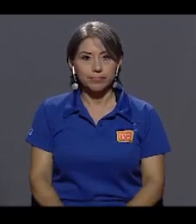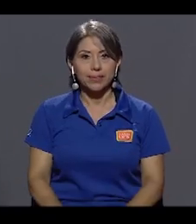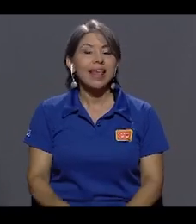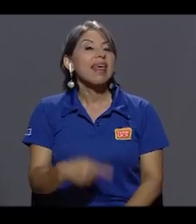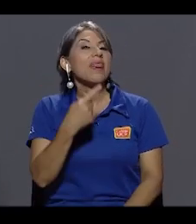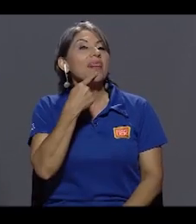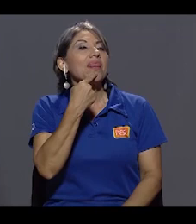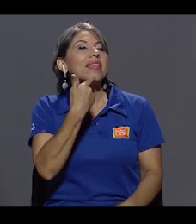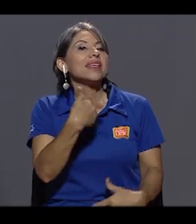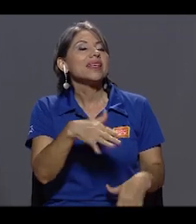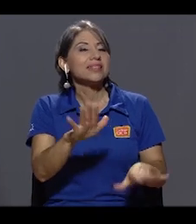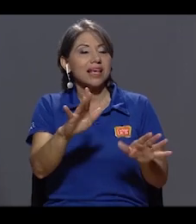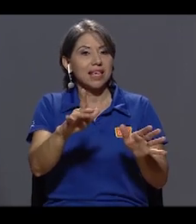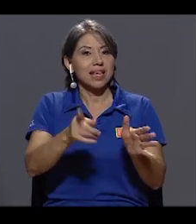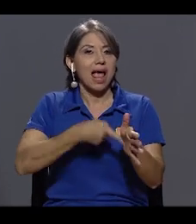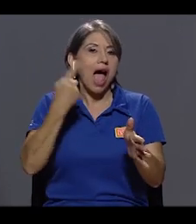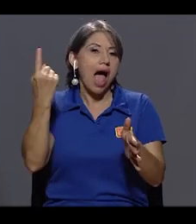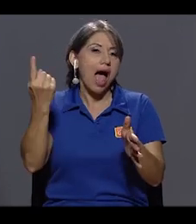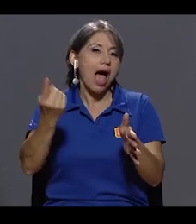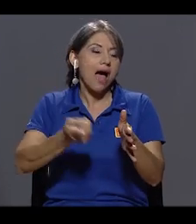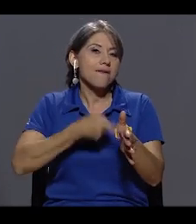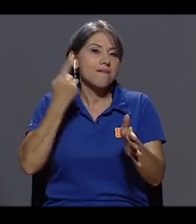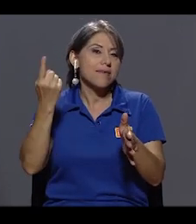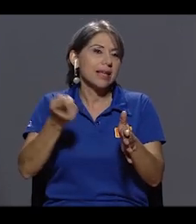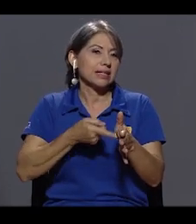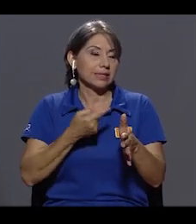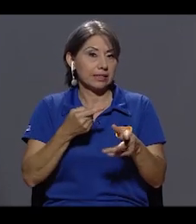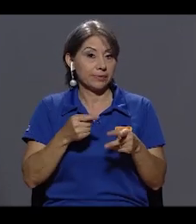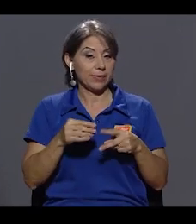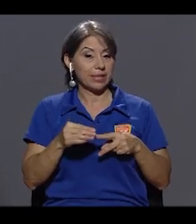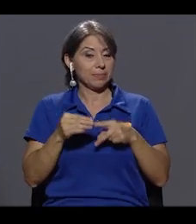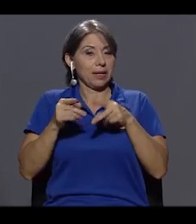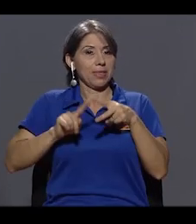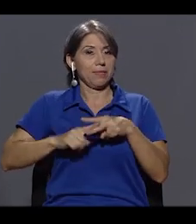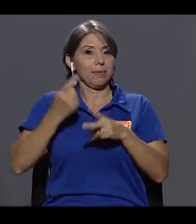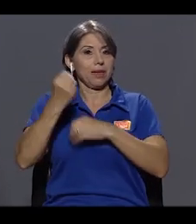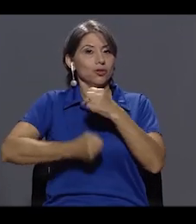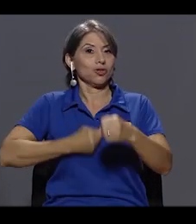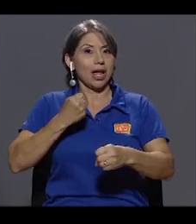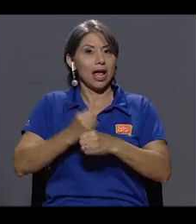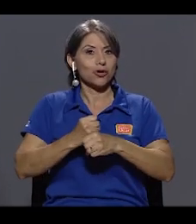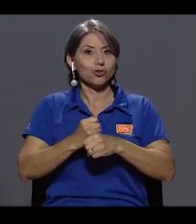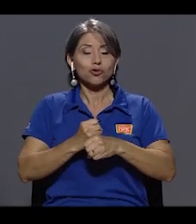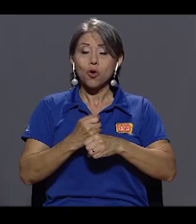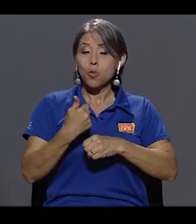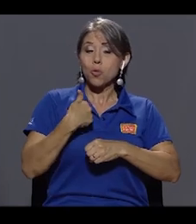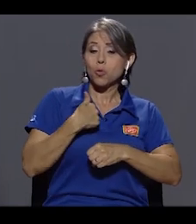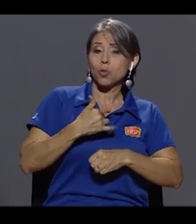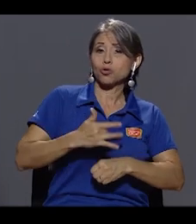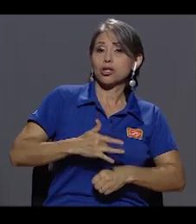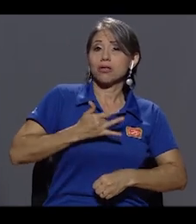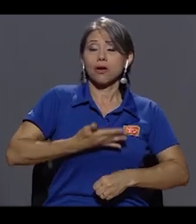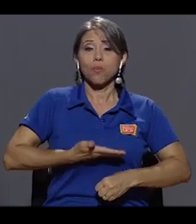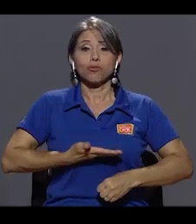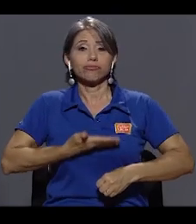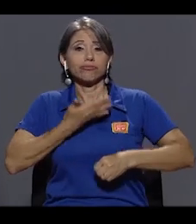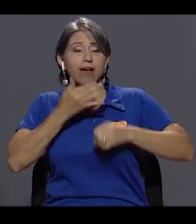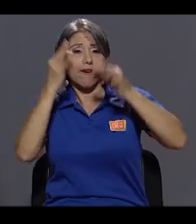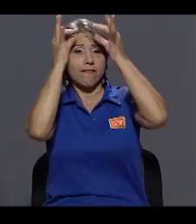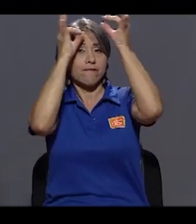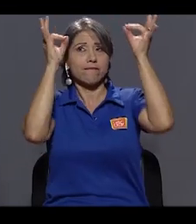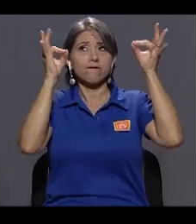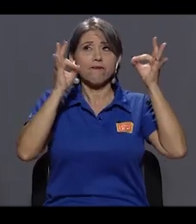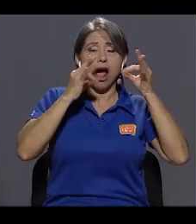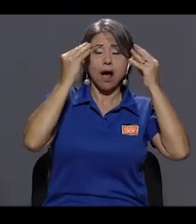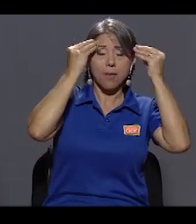Dicen que hay ocasiones en las que, sobre todo en los primeros años, hay una fama que llega a la cabeza y que lo